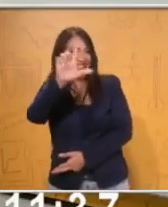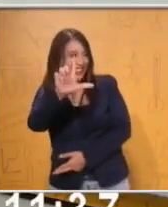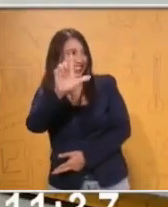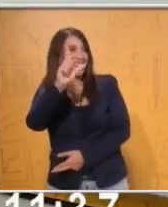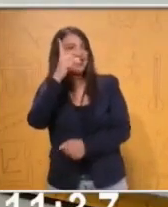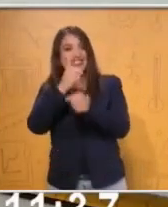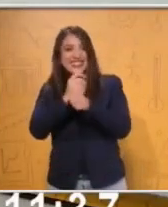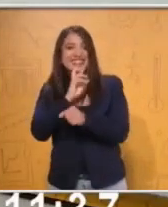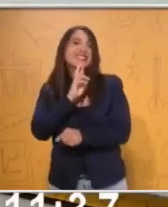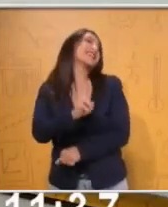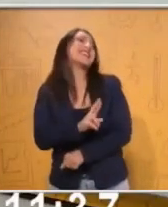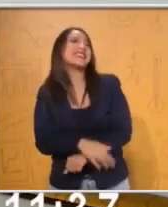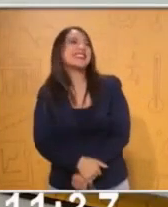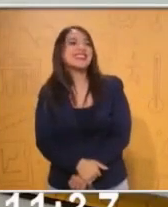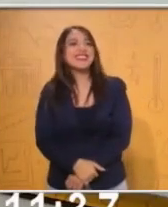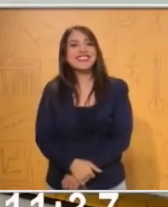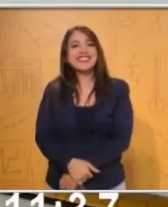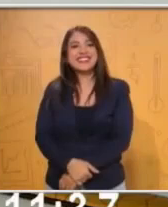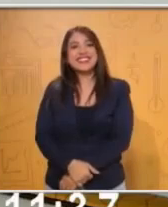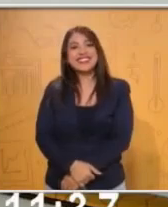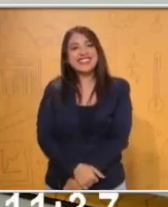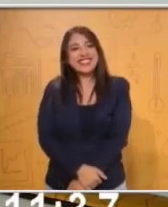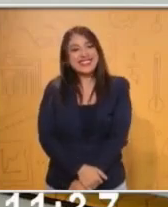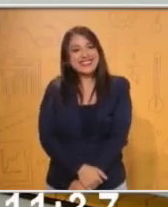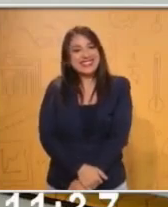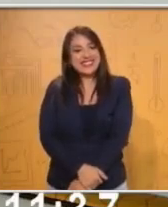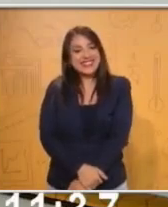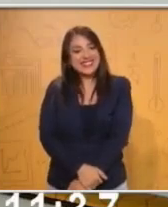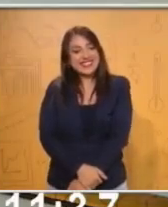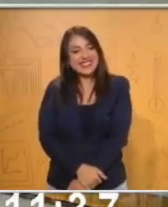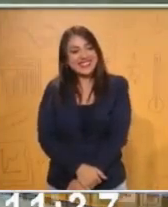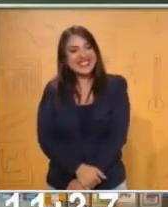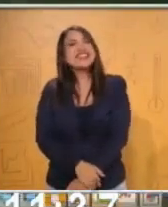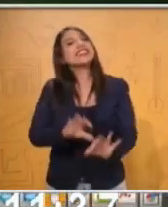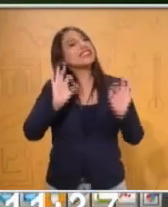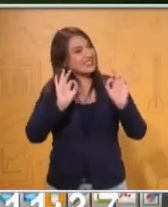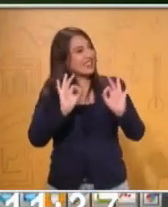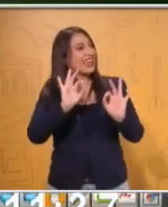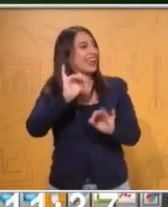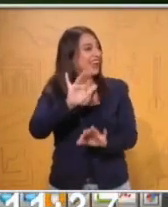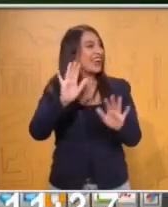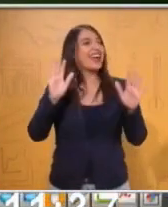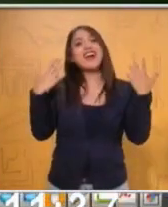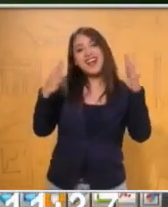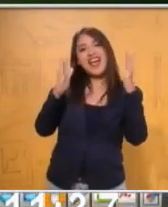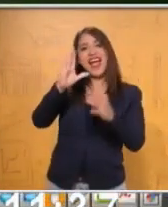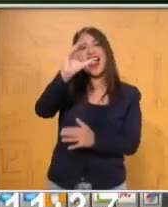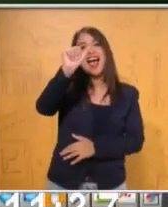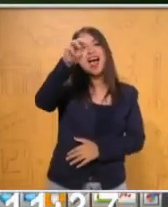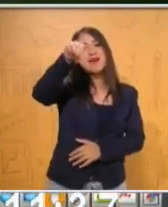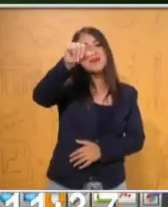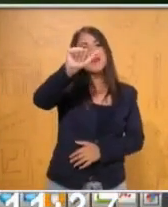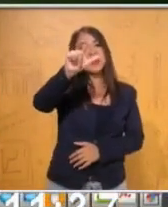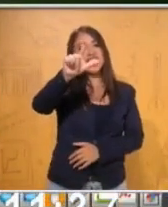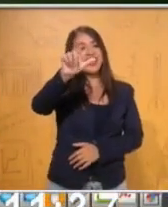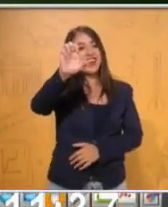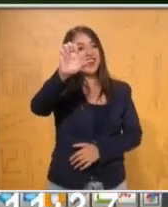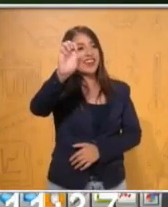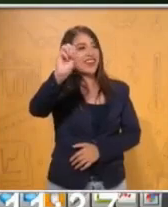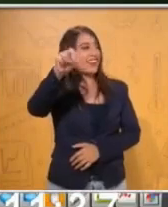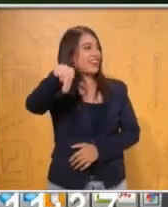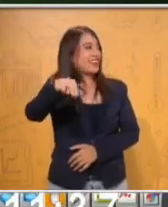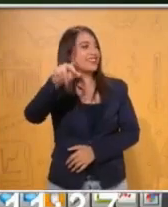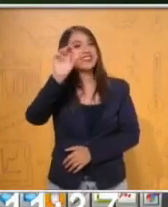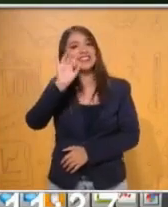vamos a ver si es correcto. Es verdad. El camaleón. Por lo tanto,